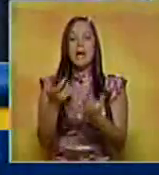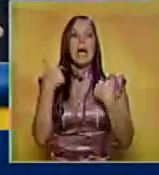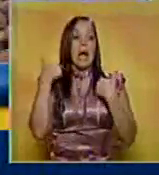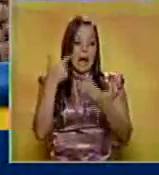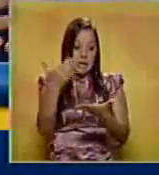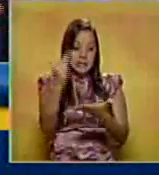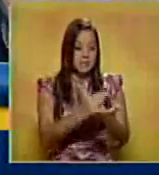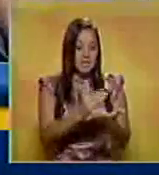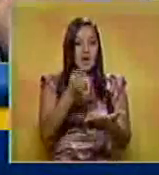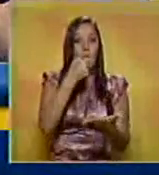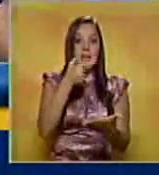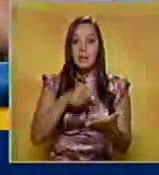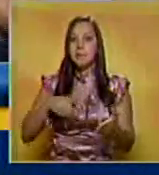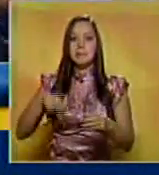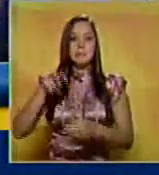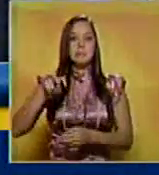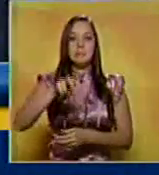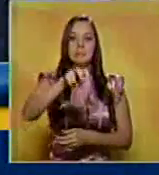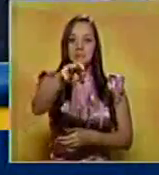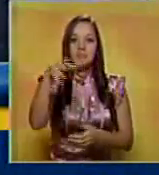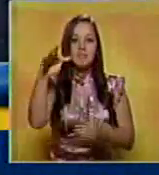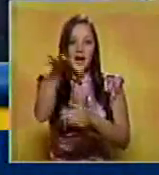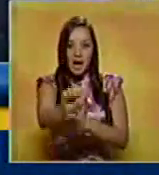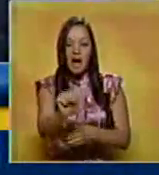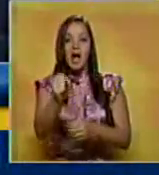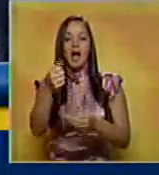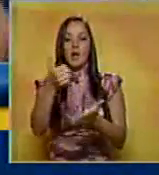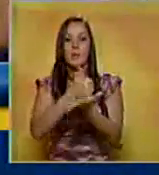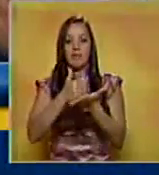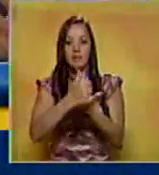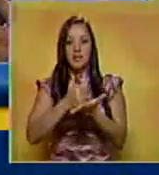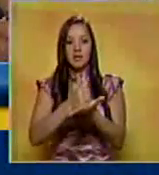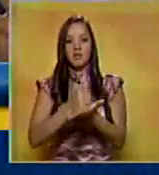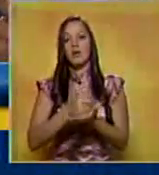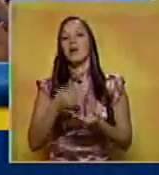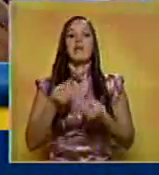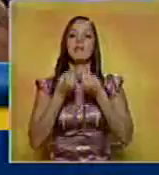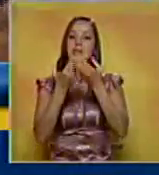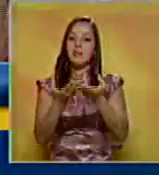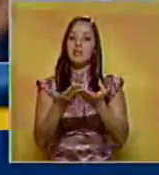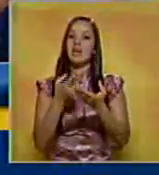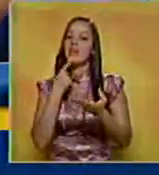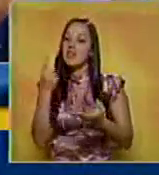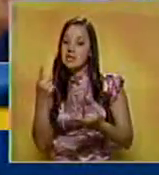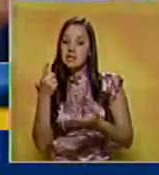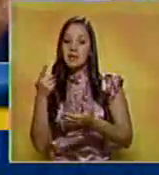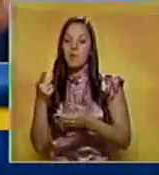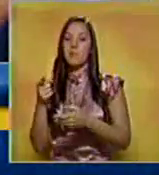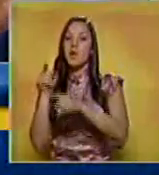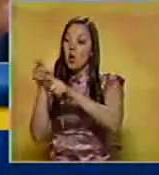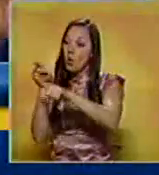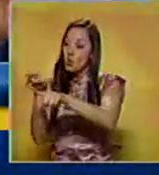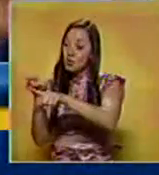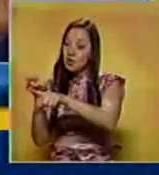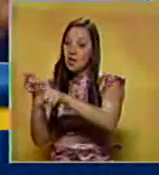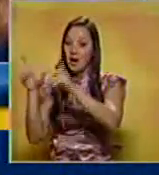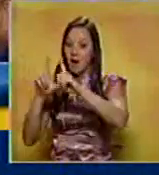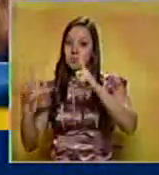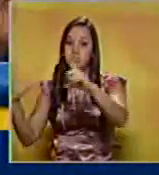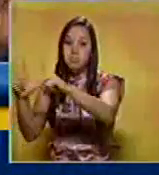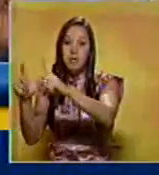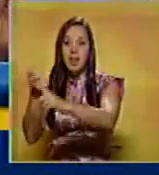eran las que distribuían medicamentos, esto nos va a dar una información y nosotros le vamos a decir a las droguerías, usted ahora va a distribuir